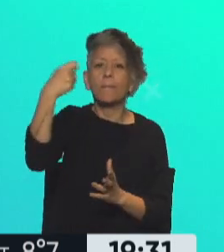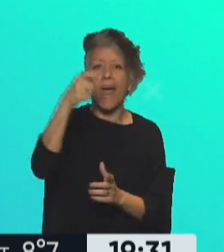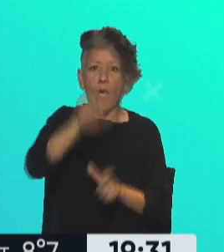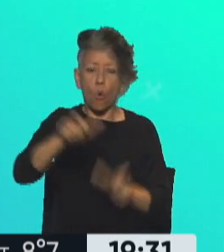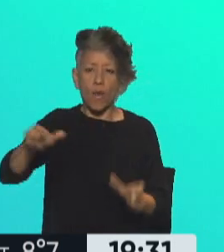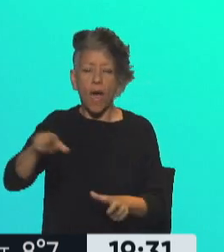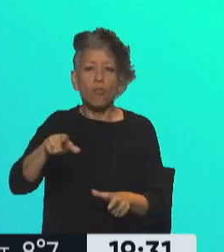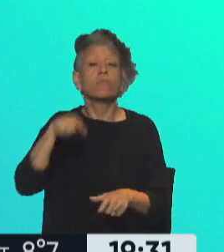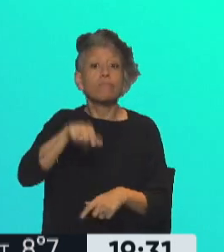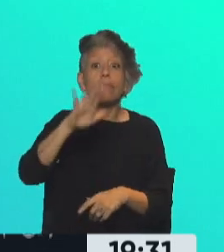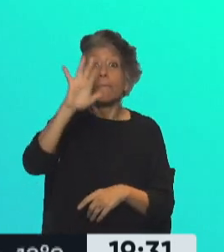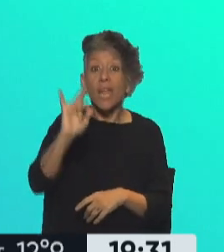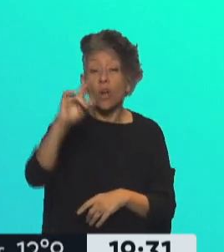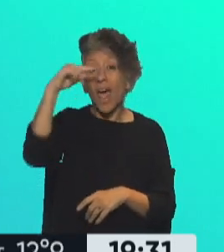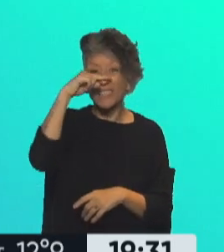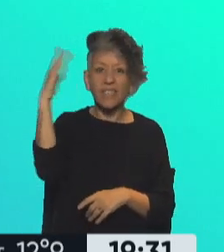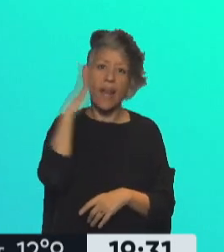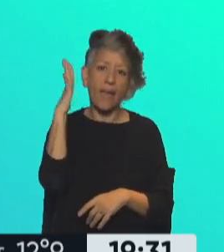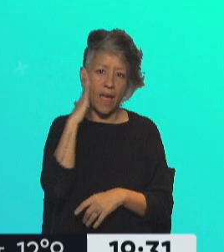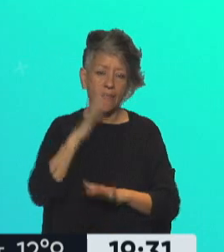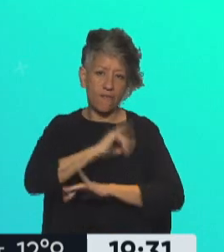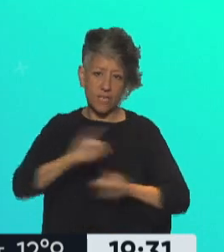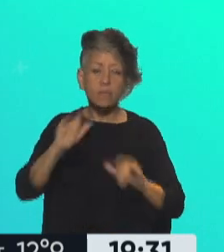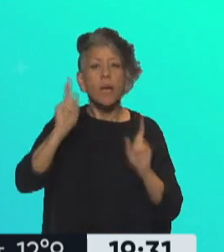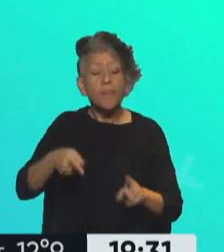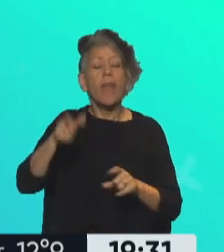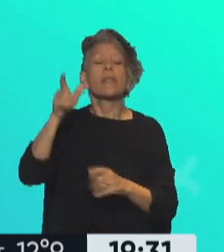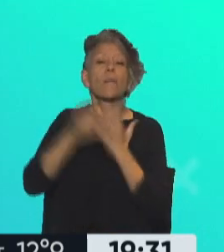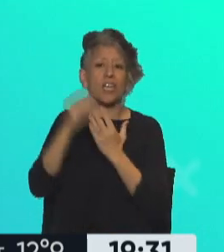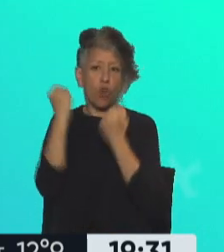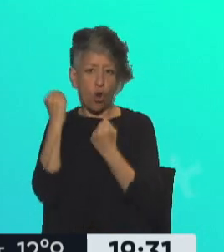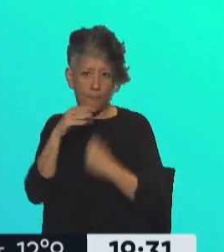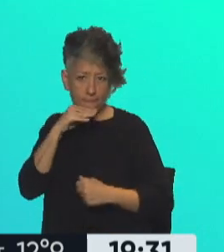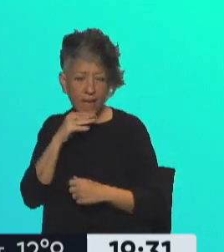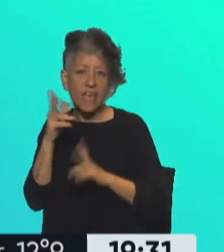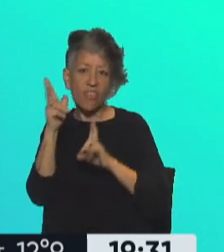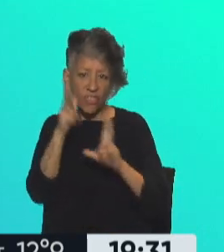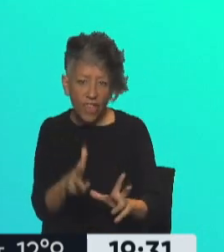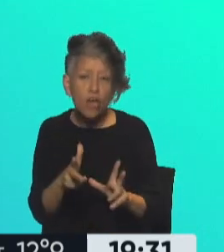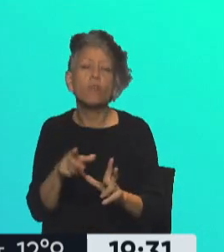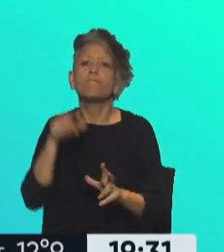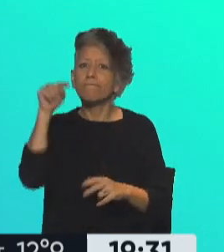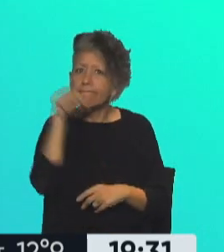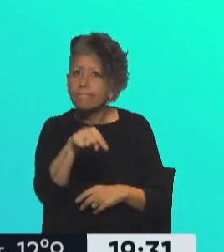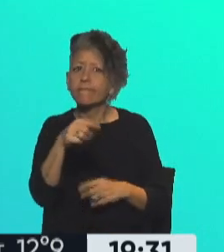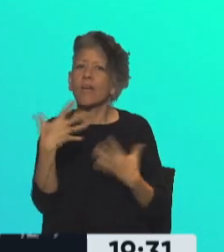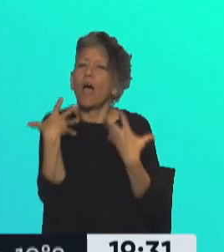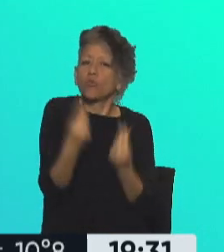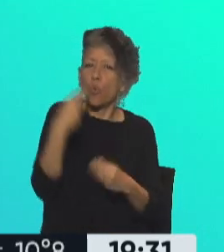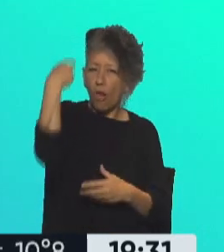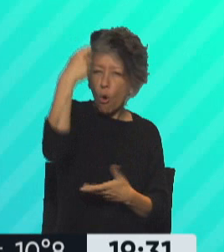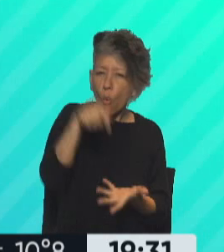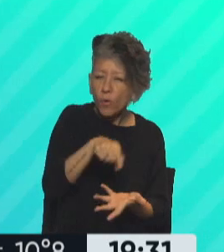miércoles a la hora 17. Agrega también el ministro de Economía que a ese acompañamiento lo vamos a respaldar en una mayor